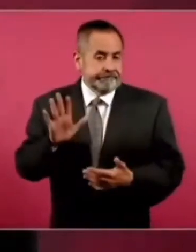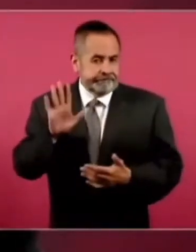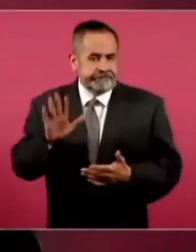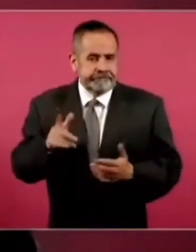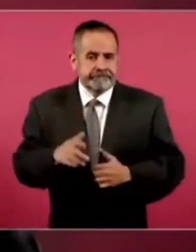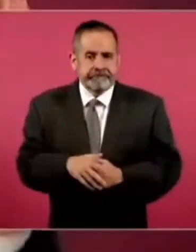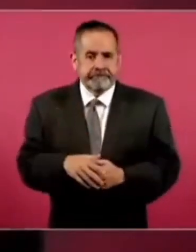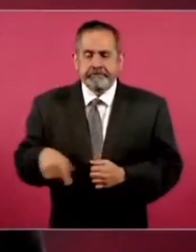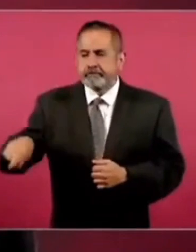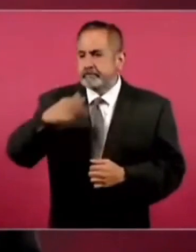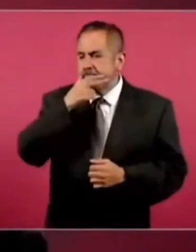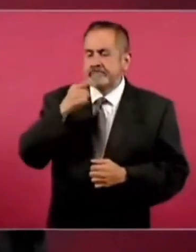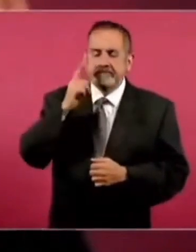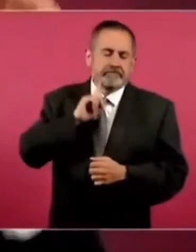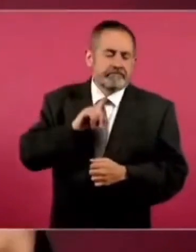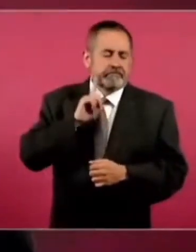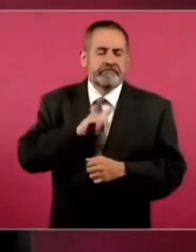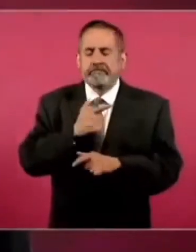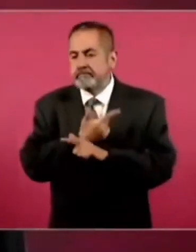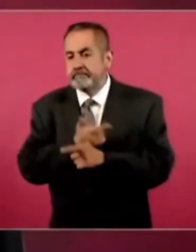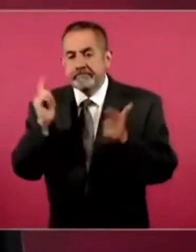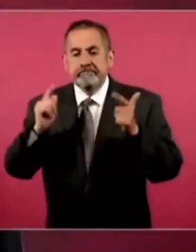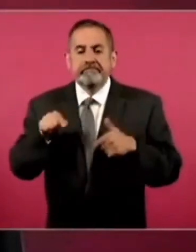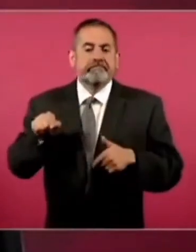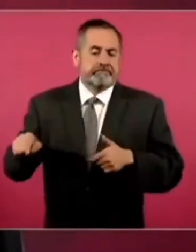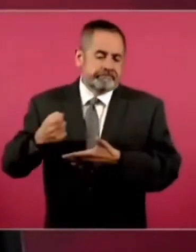Hombres libres. Mujeres libres.